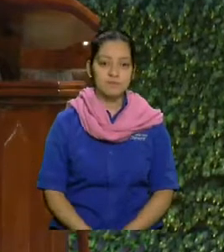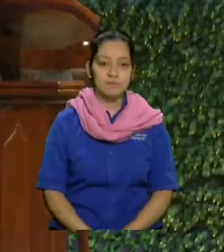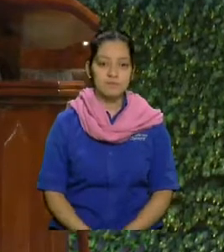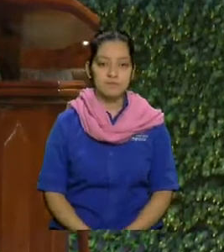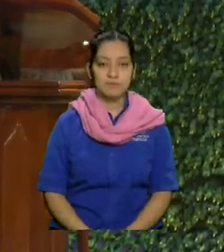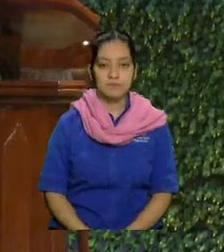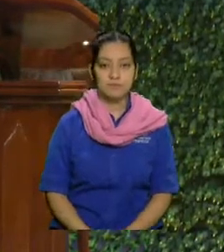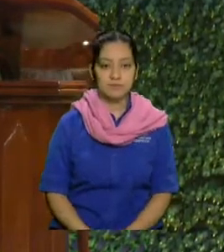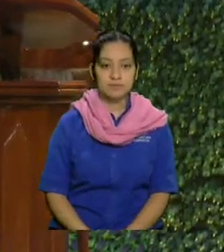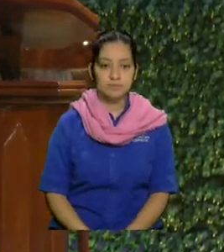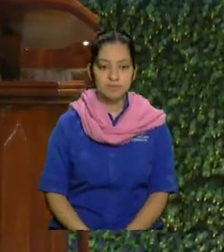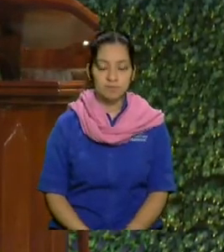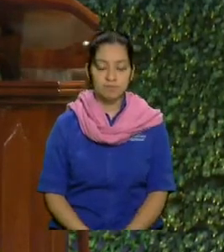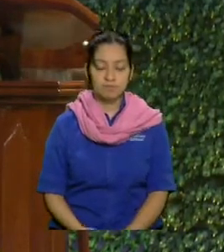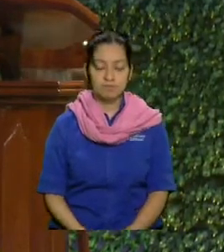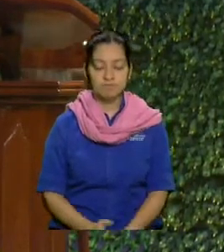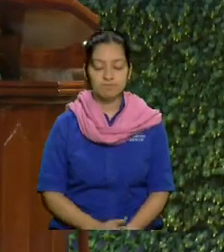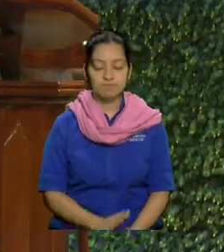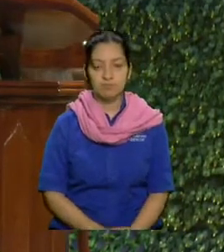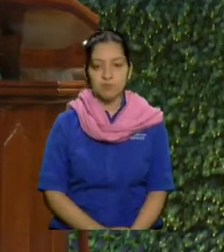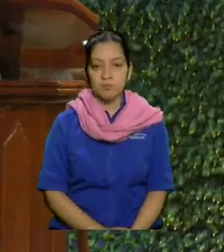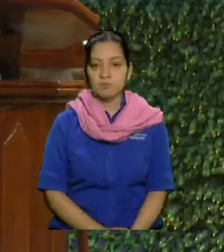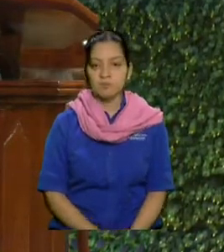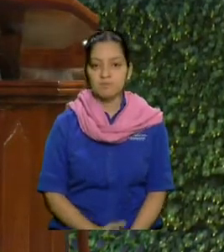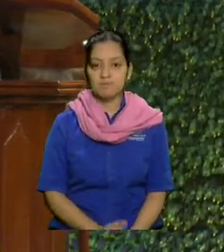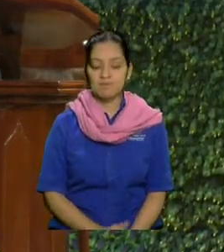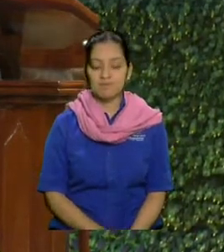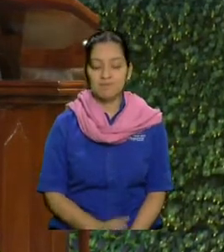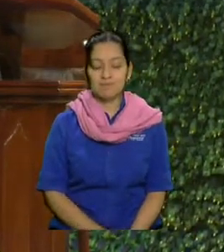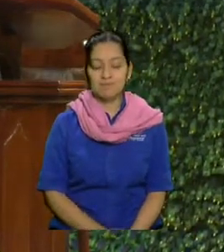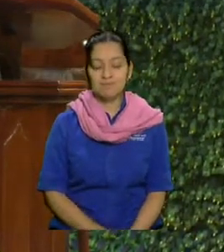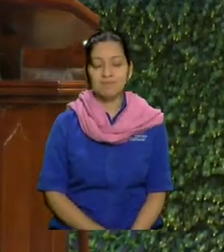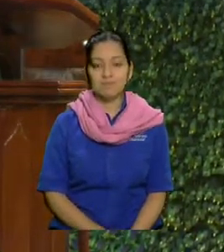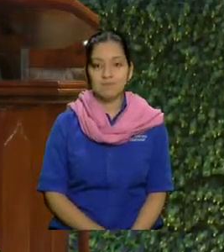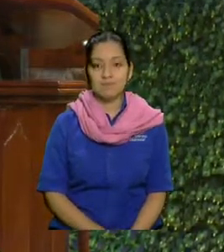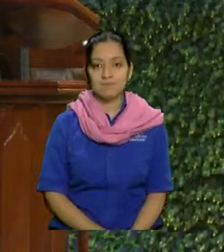Y en los otros, si son lesbianas, hay dos matrices, pero no hay quien la fecunde.